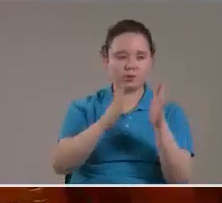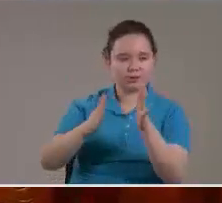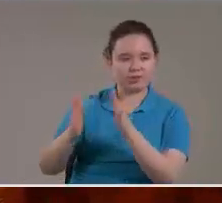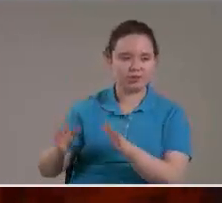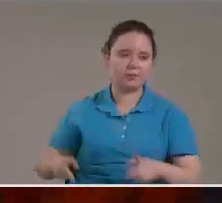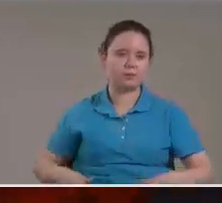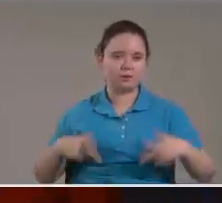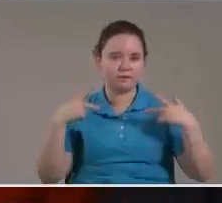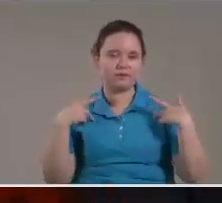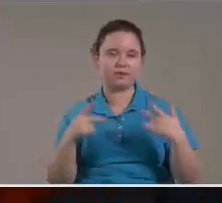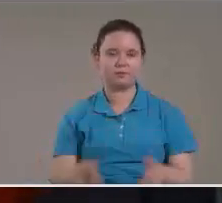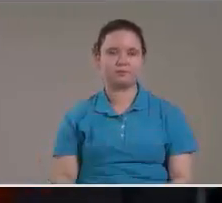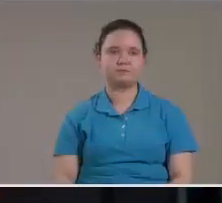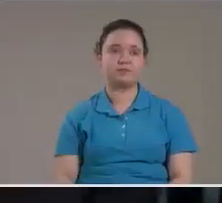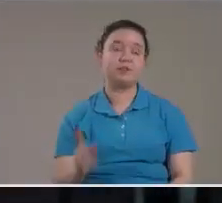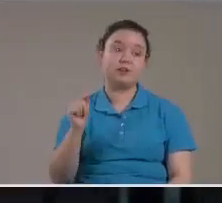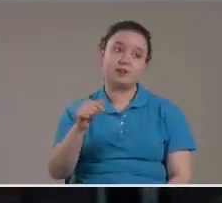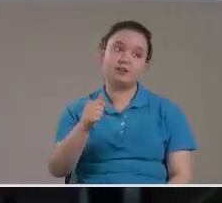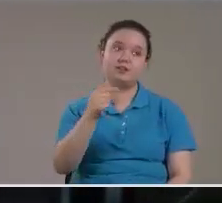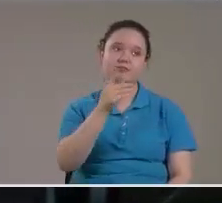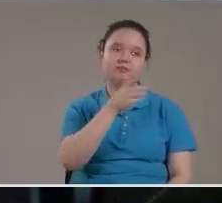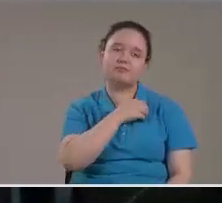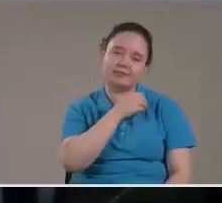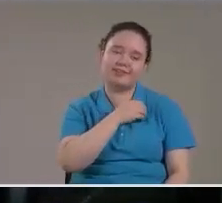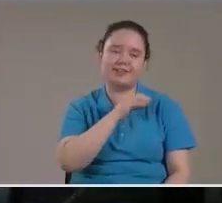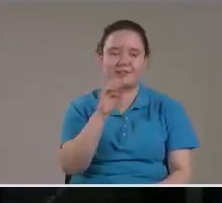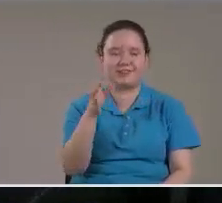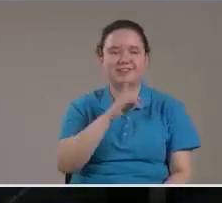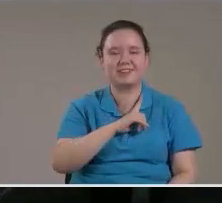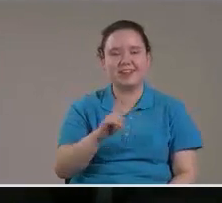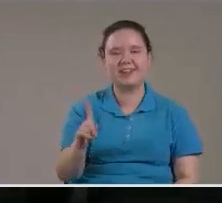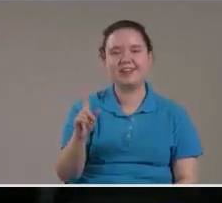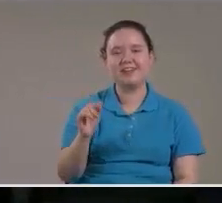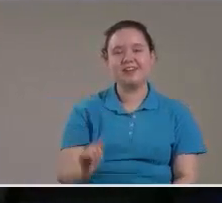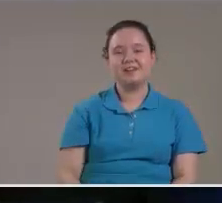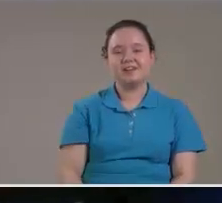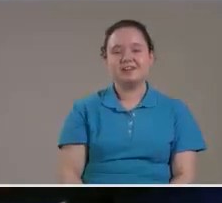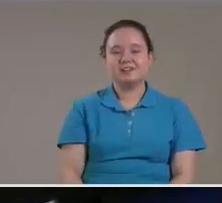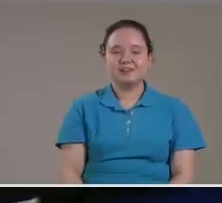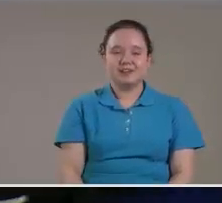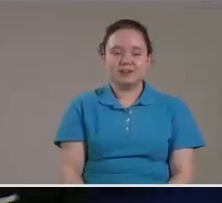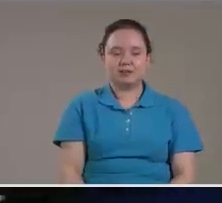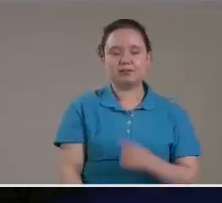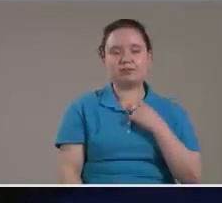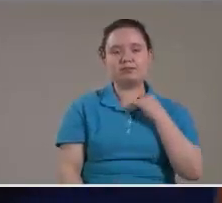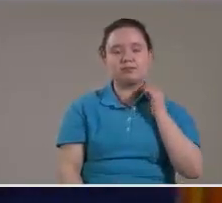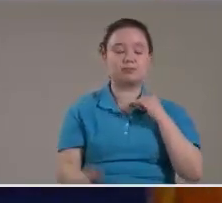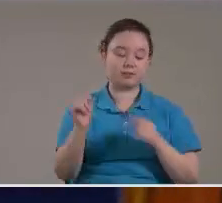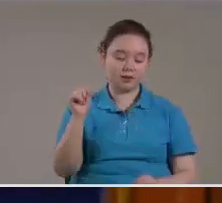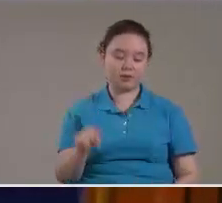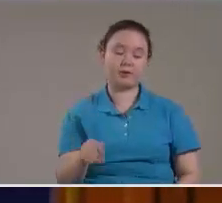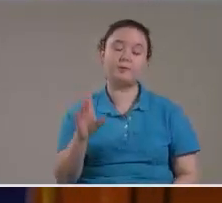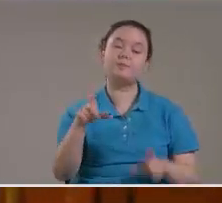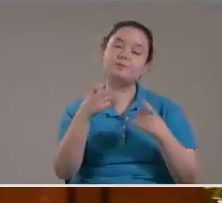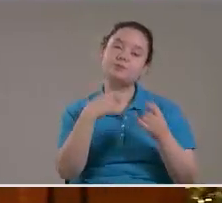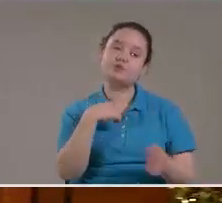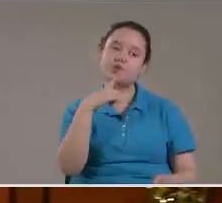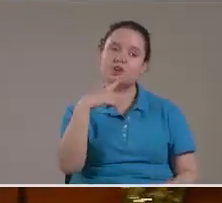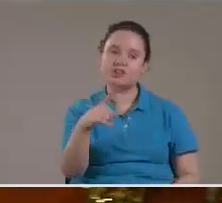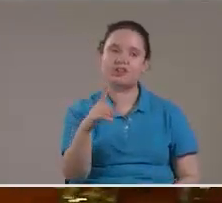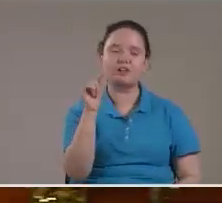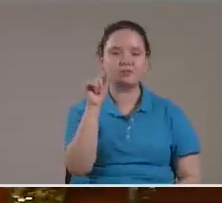nuestra vida Así espero que sea verdad Vamos poniendo las cosas en su lugar Ahora como yo le dije a usted